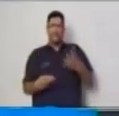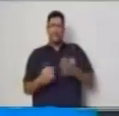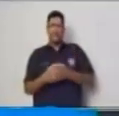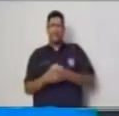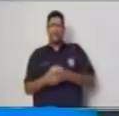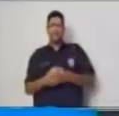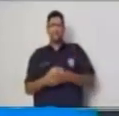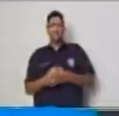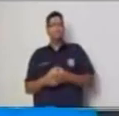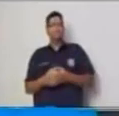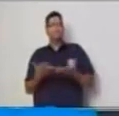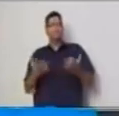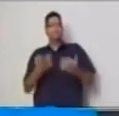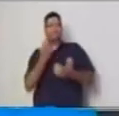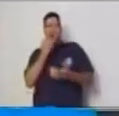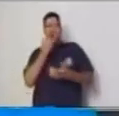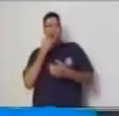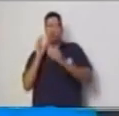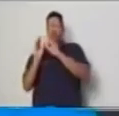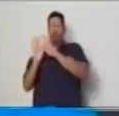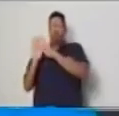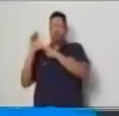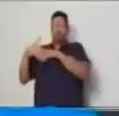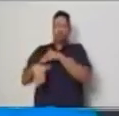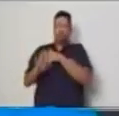de esta manera